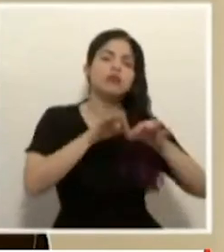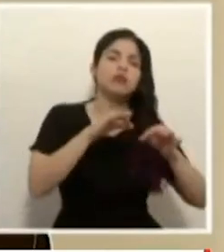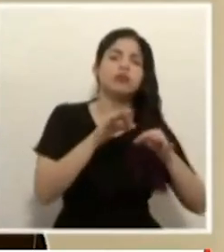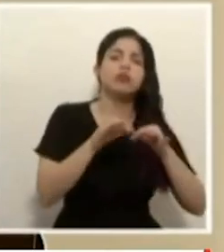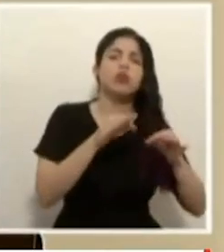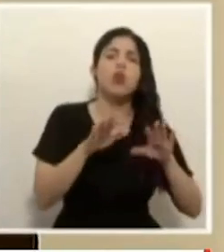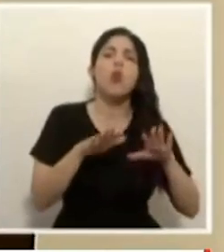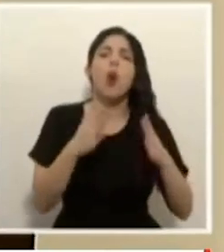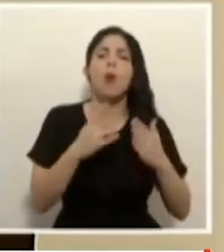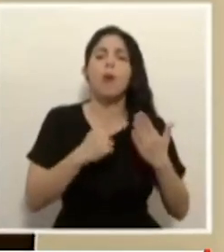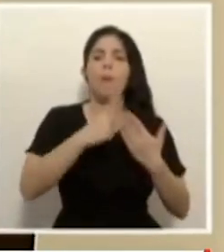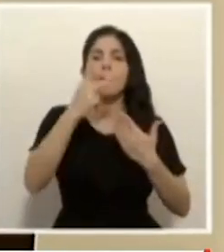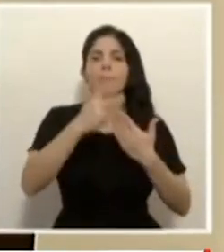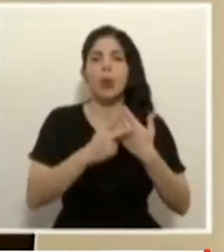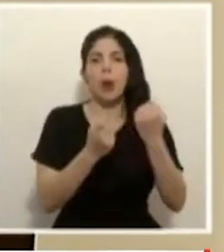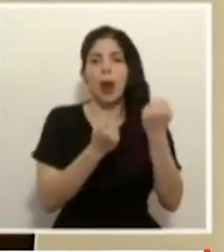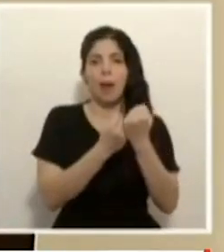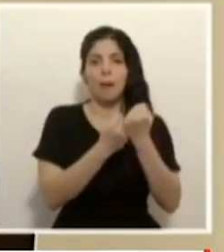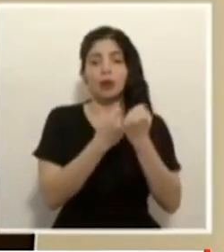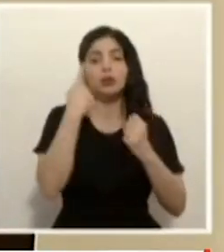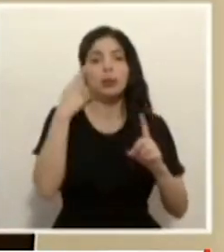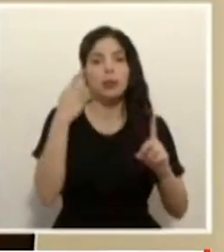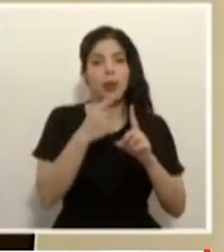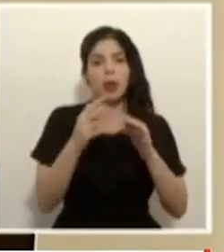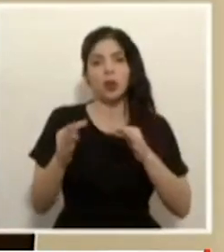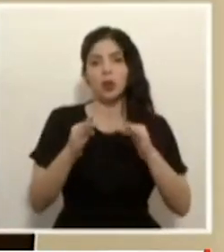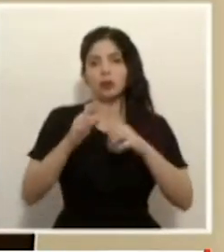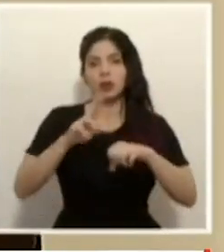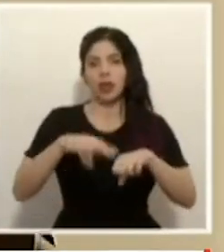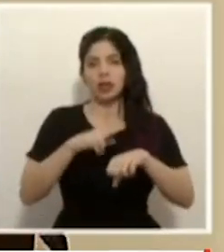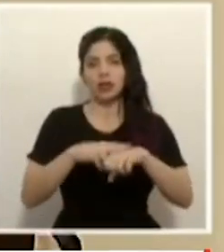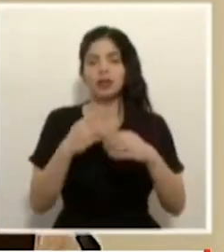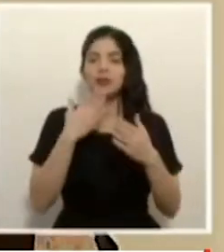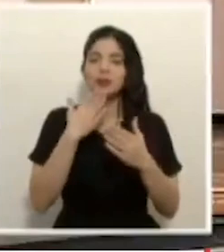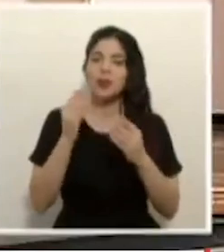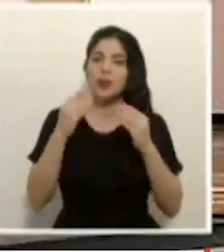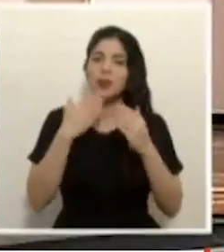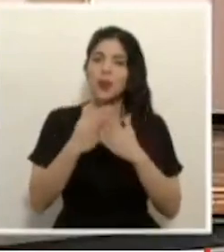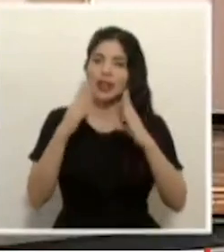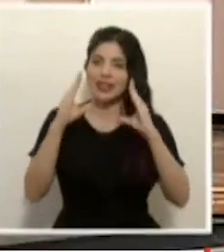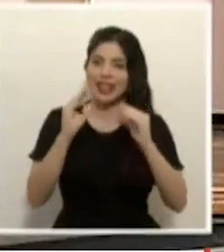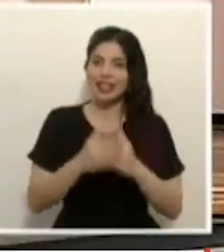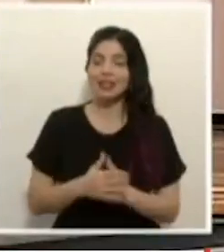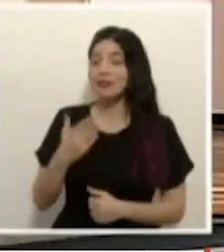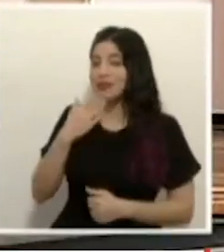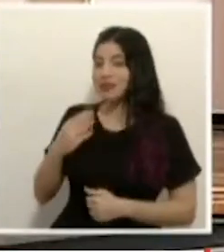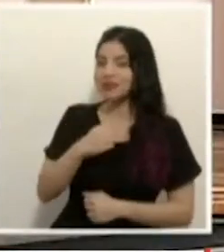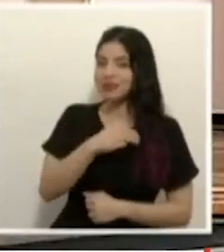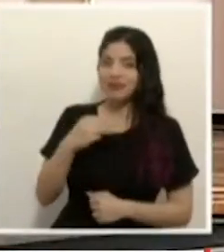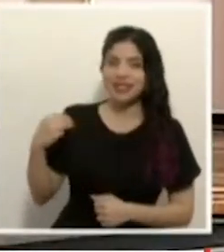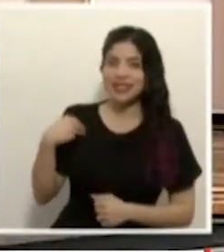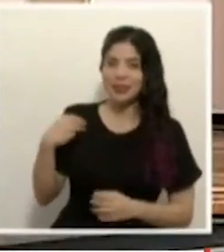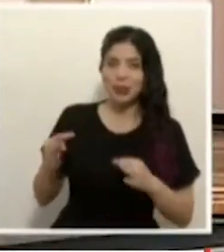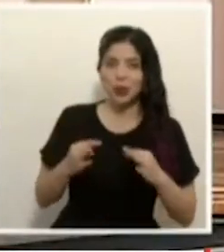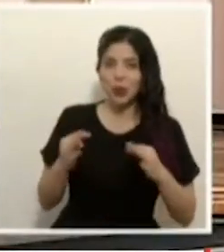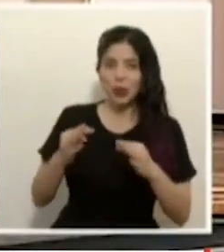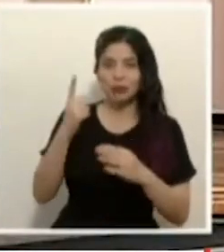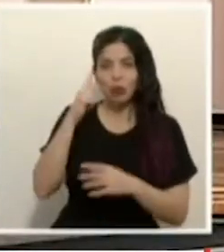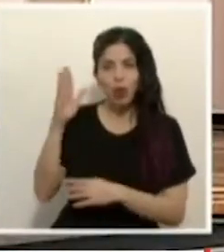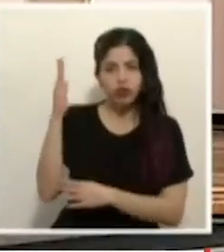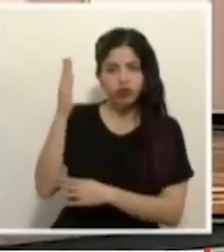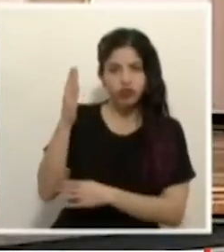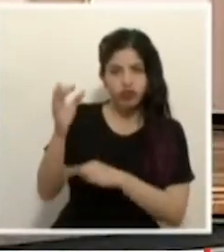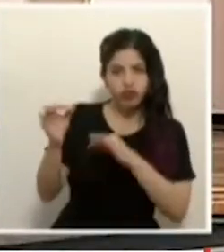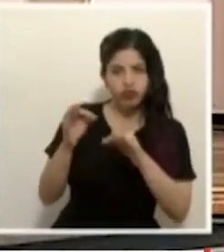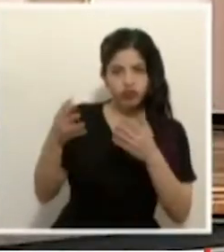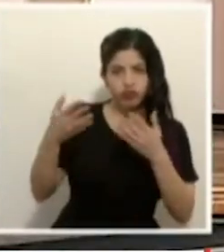de apoyo justamente al turismo nacional. Muy buenas tardes. Muchas gracias al señor ministro de Turismo por este detalle. Vamos